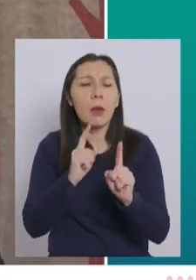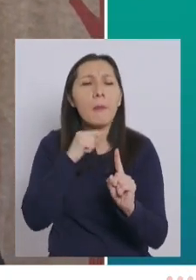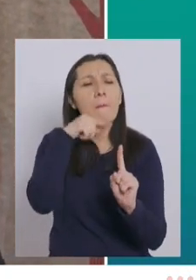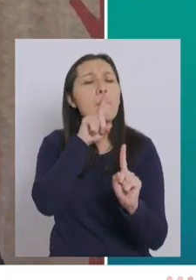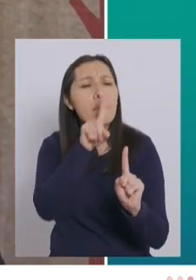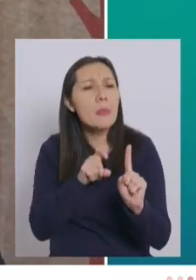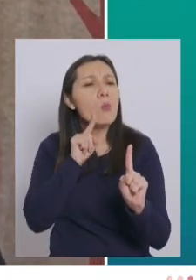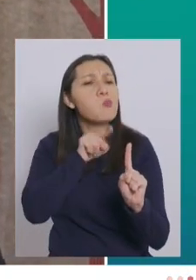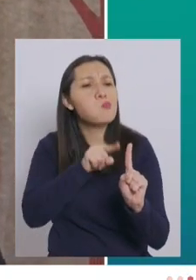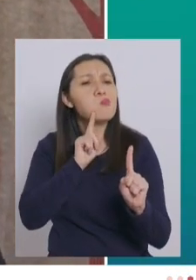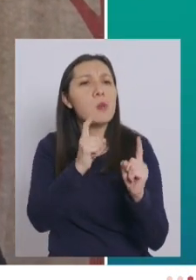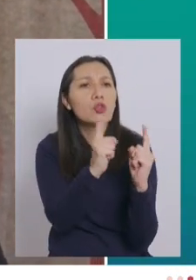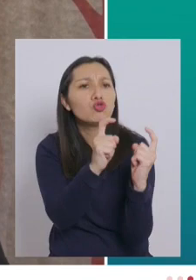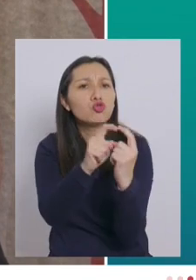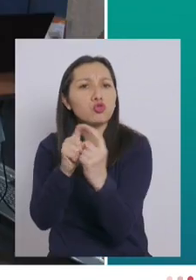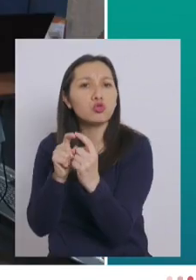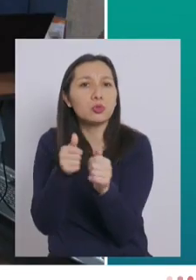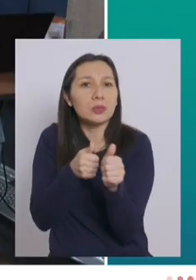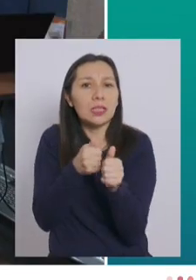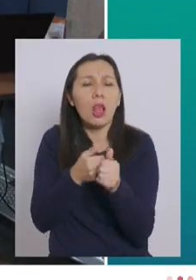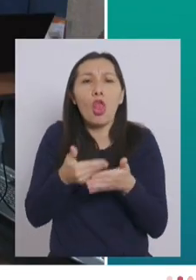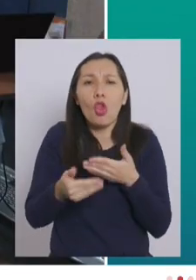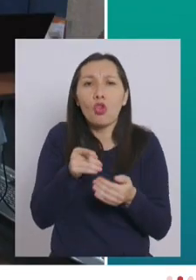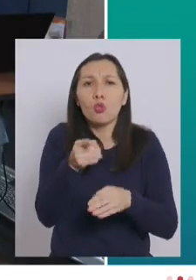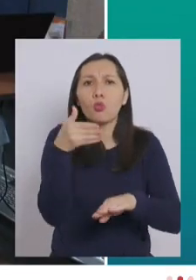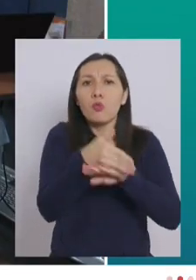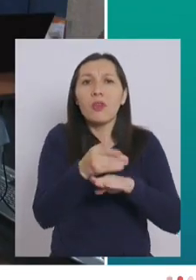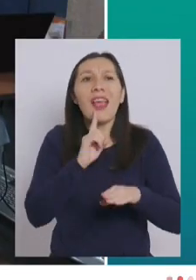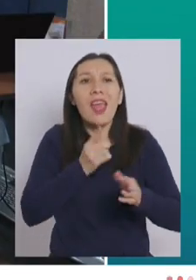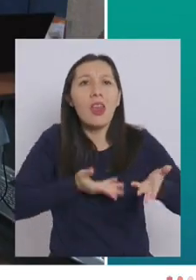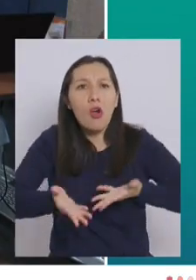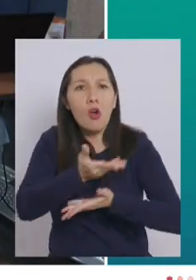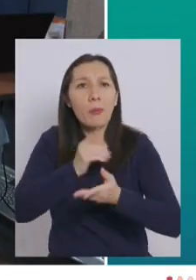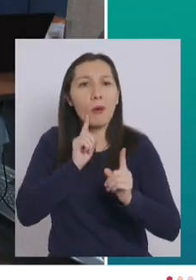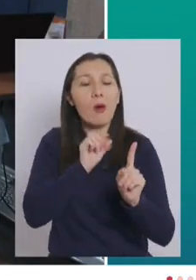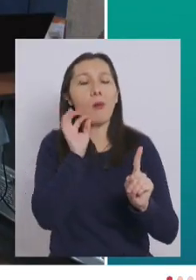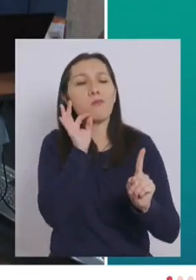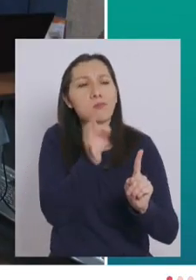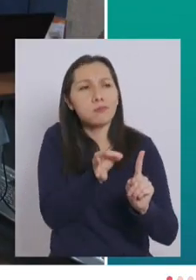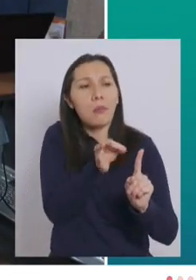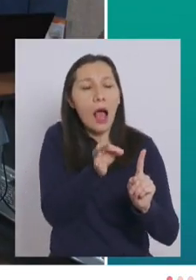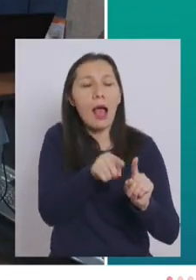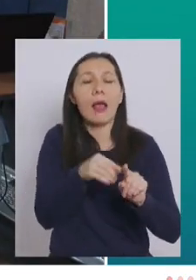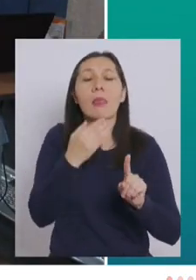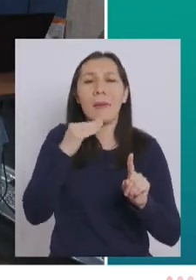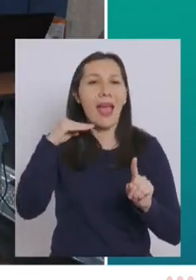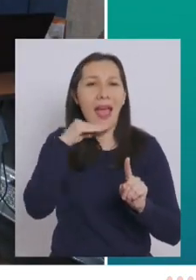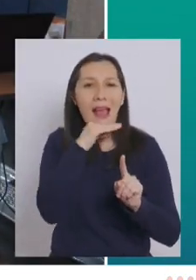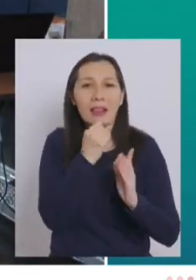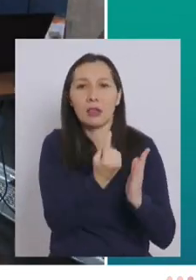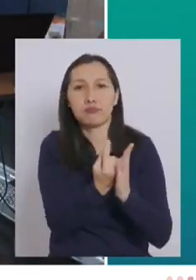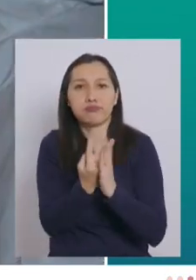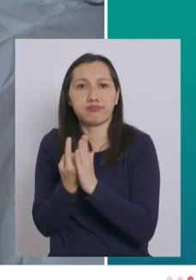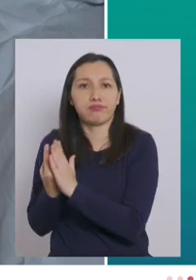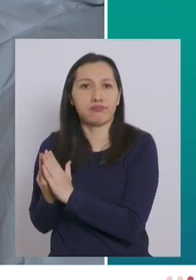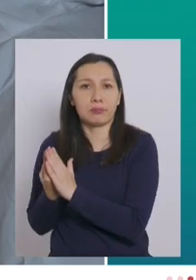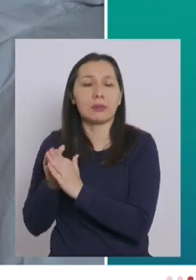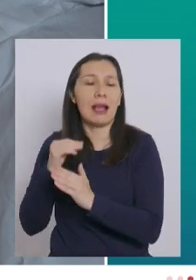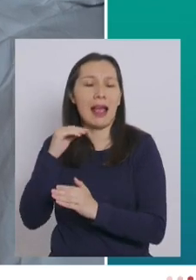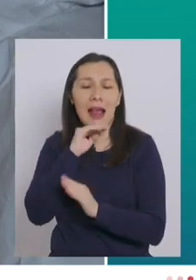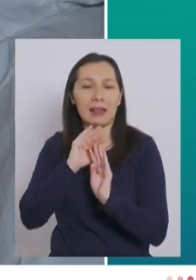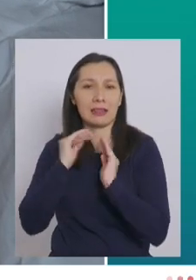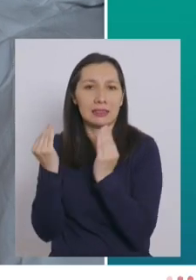preguntarle quiénes son sus contactos estrechos, dónde estuvo, con quién compartió, pero además indicarle un aislamiento en forma